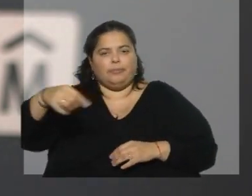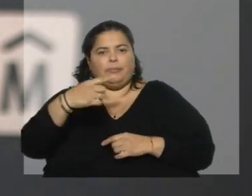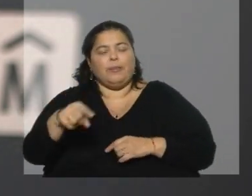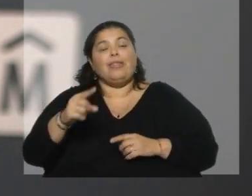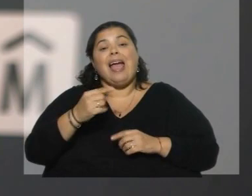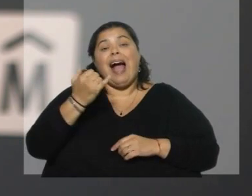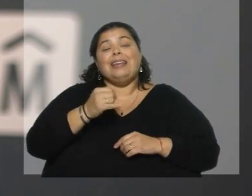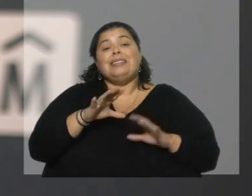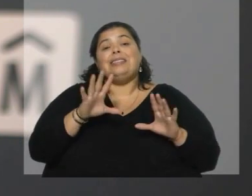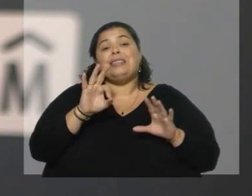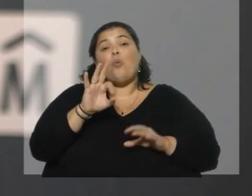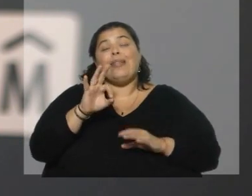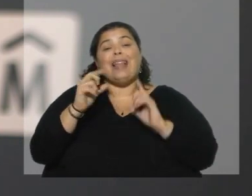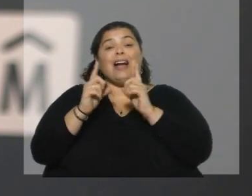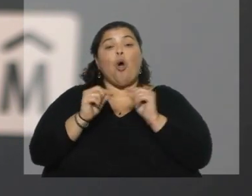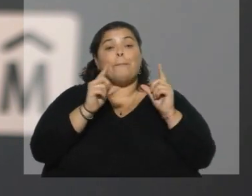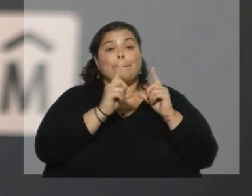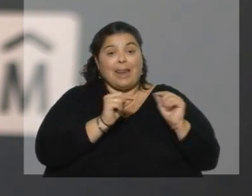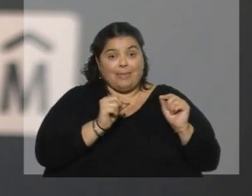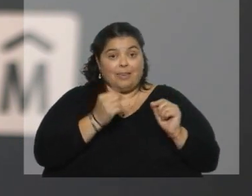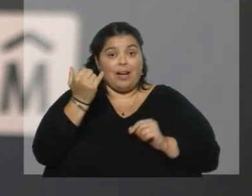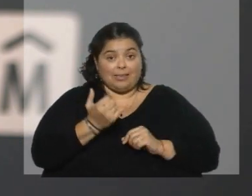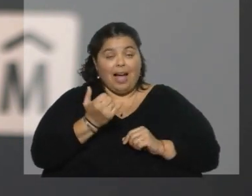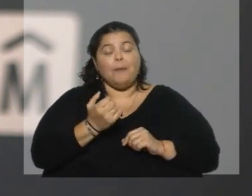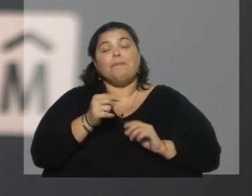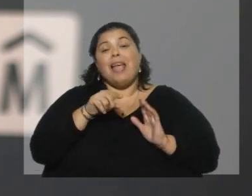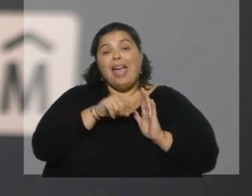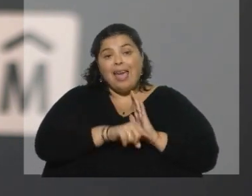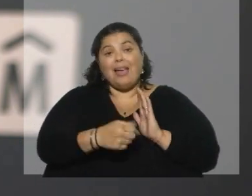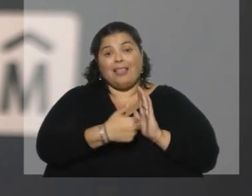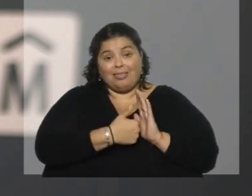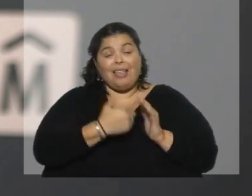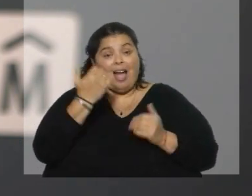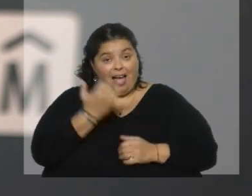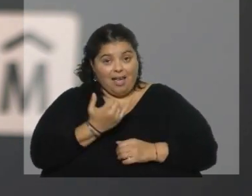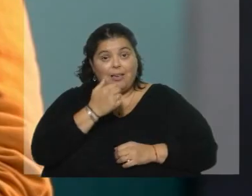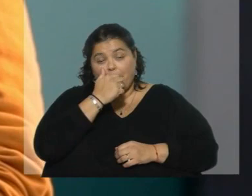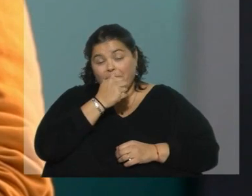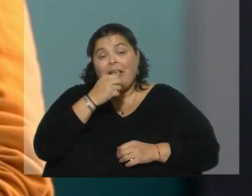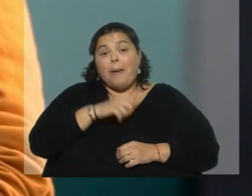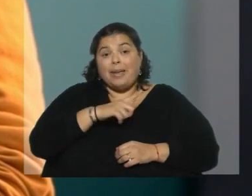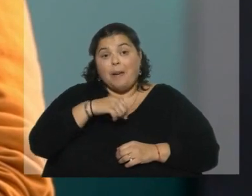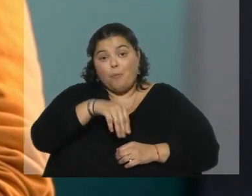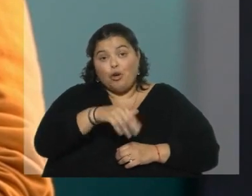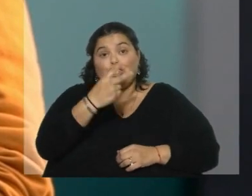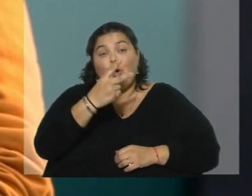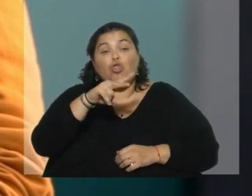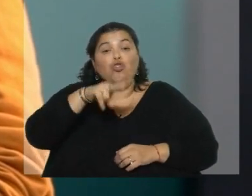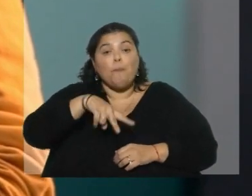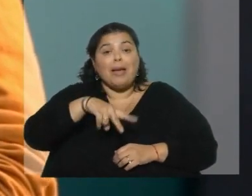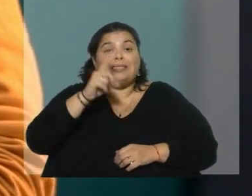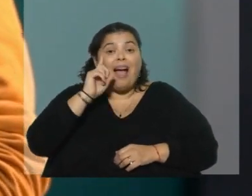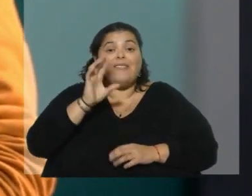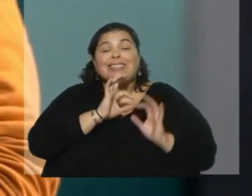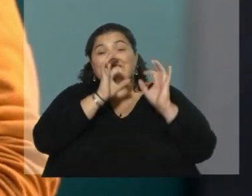región oeste, ya estamos en unas 22. En la región este, en menos de 10, pero esperamos en los próximos dos meses llegar a ese primer escalón de